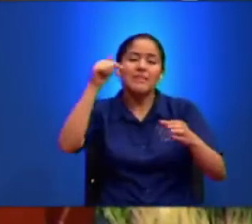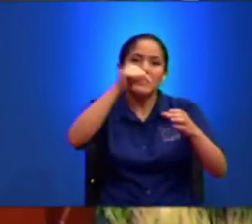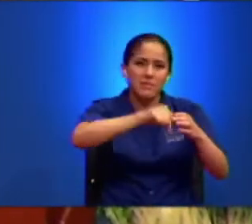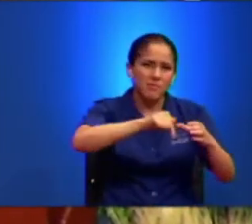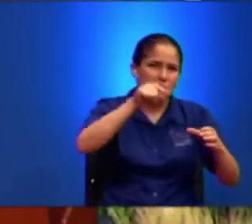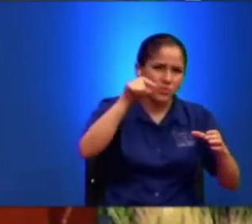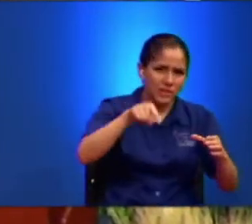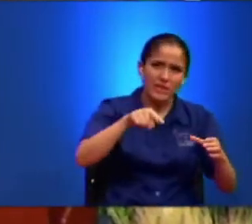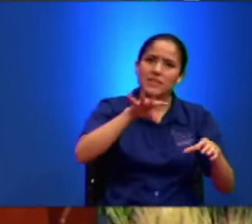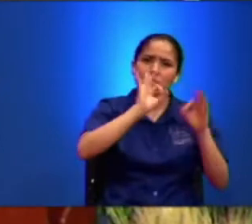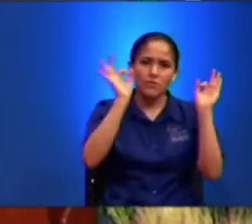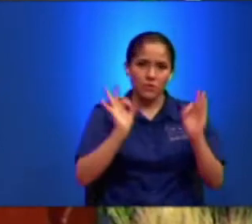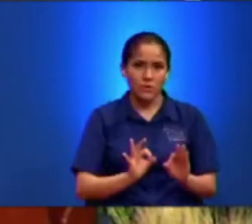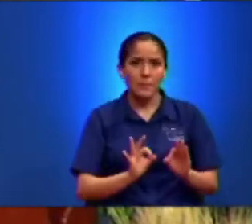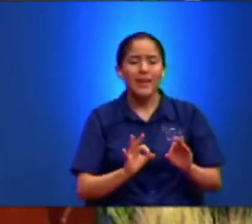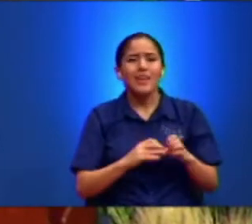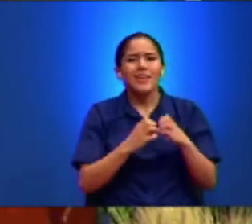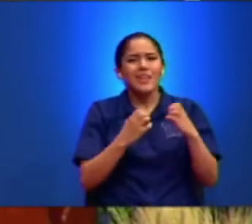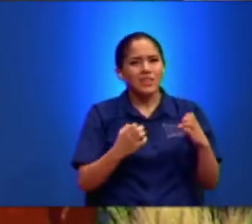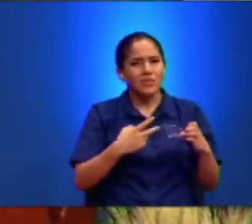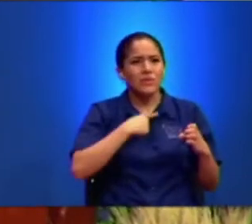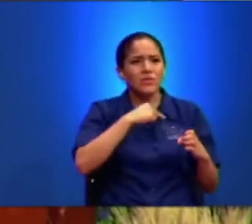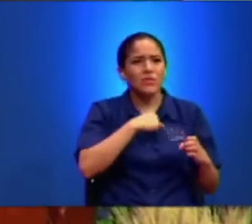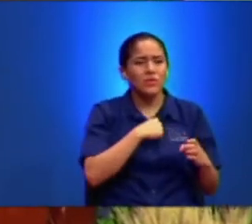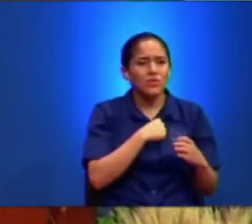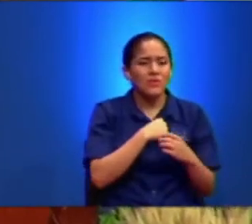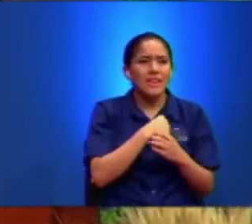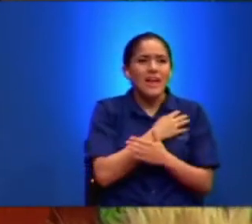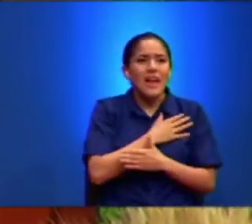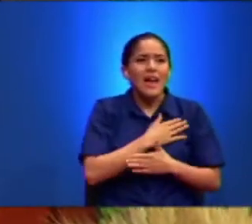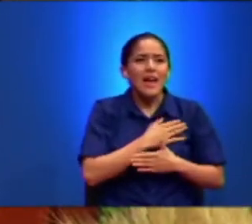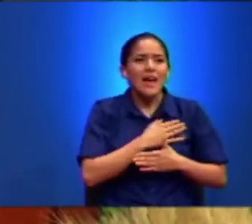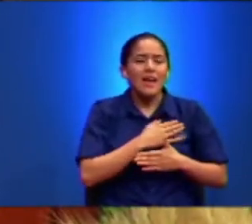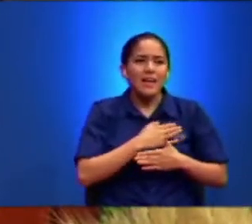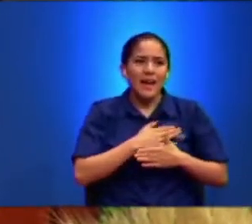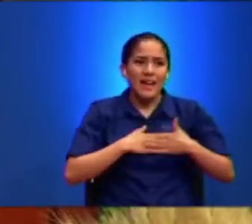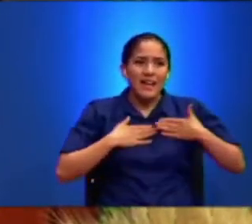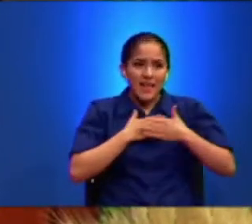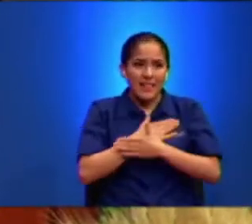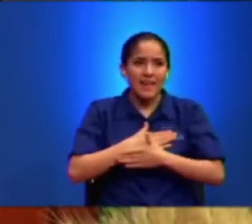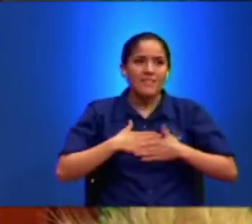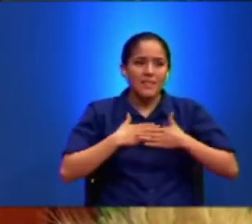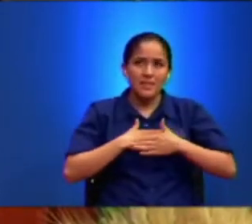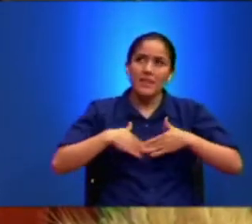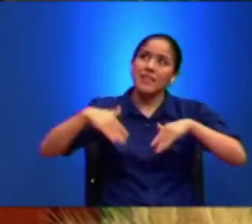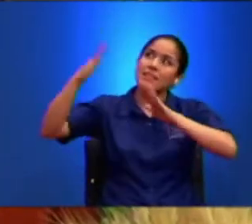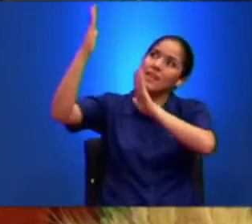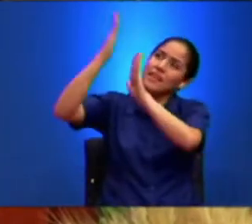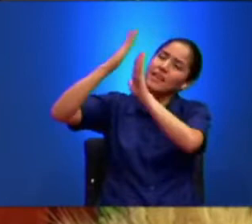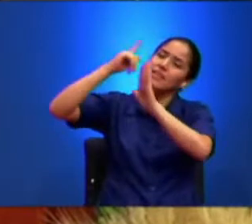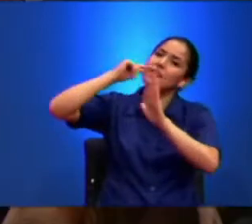Forma Entonces Vamos A Ser Agradables Delante De Los Ojos De Dios Y Vamos A Estar Anunciando